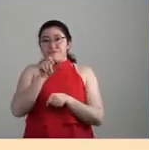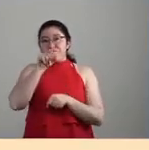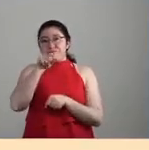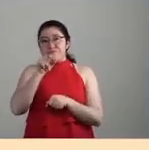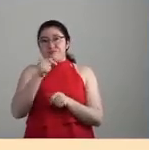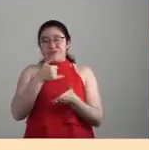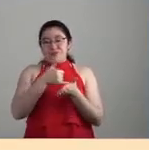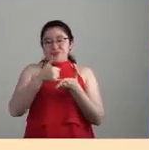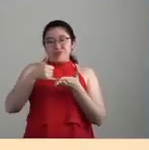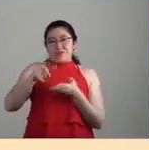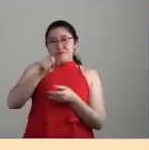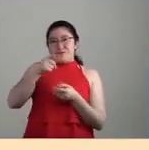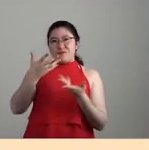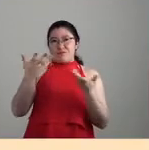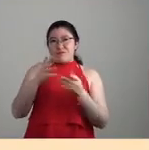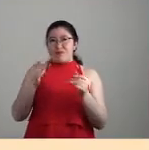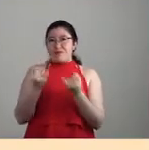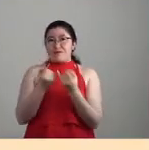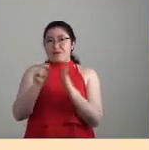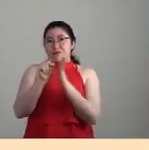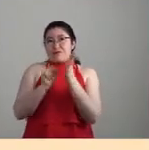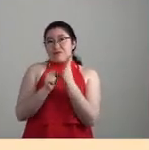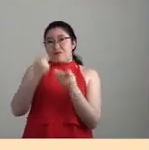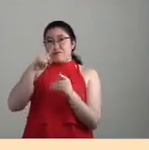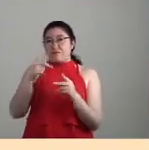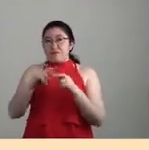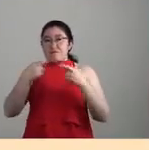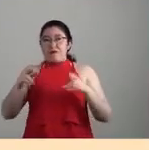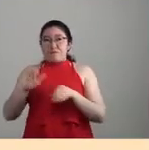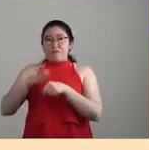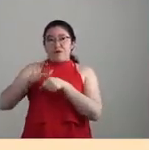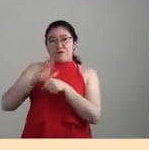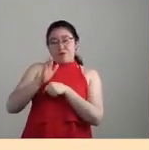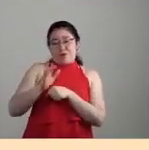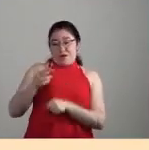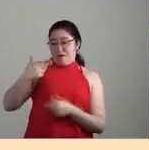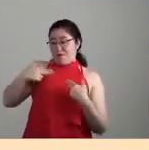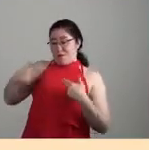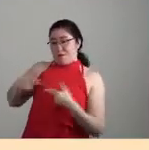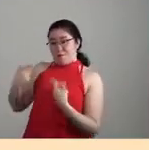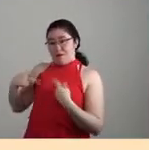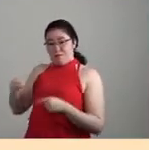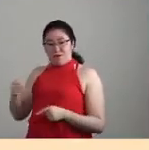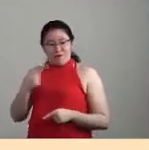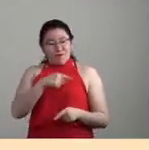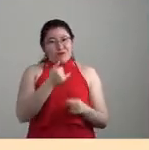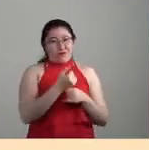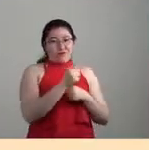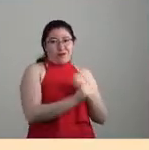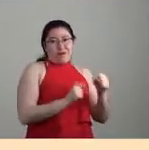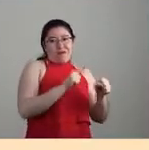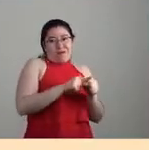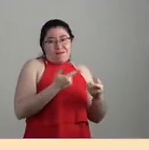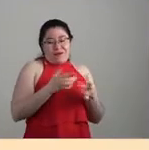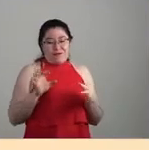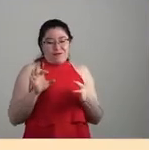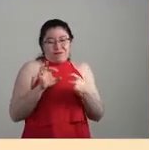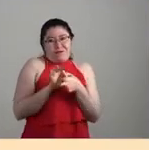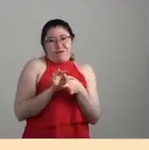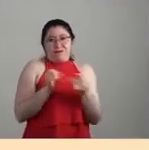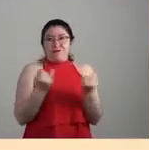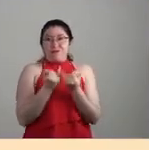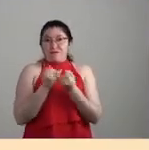y el empobrecimiento de esos ecosistemas y una relación cada vez mayor entre humanos y las poblaciones salvajes sin mediaciones